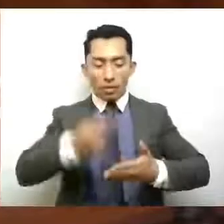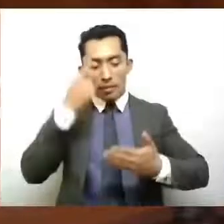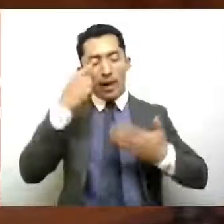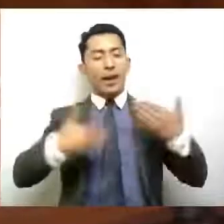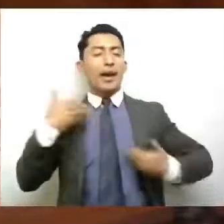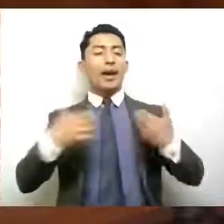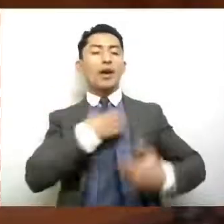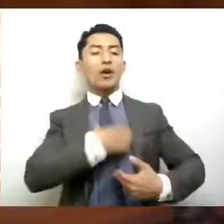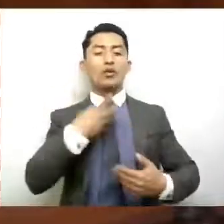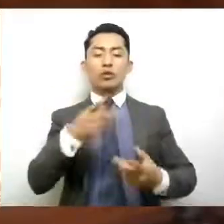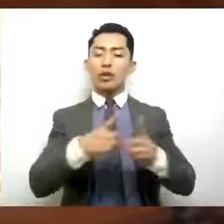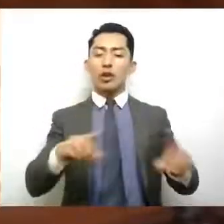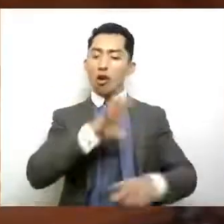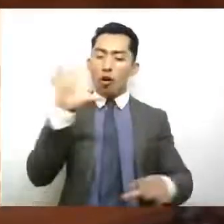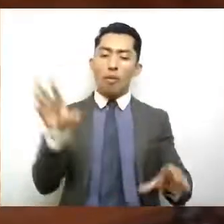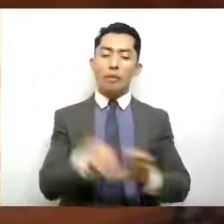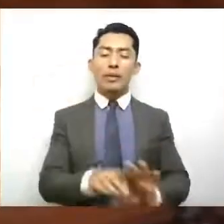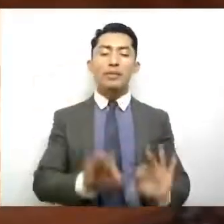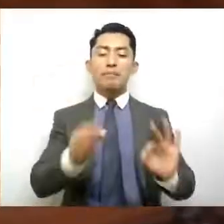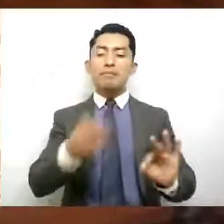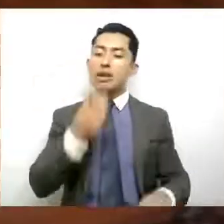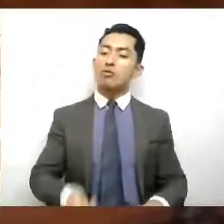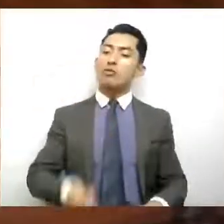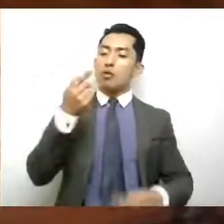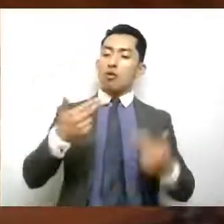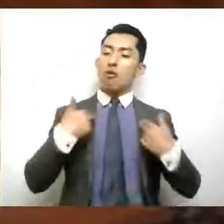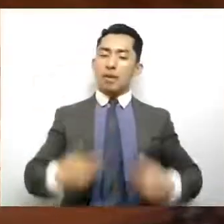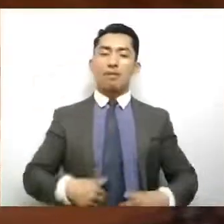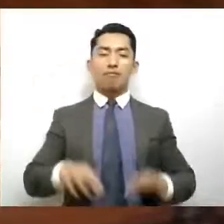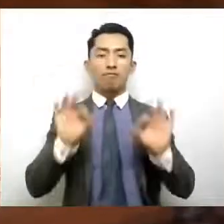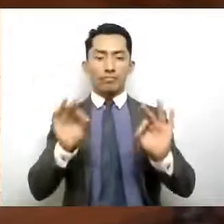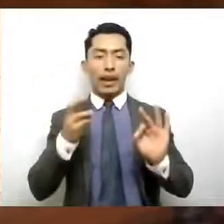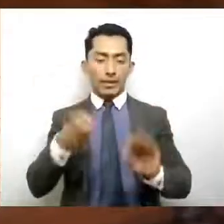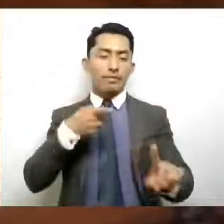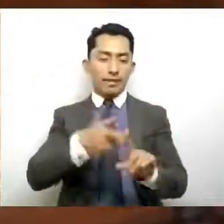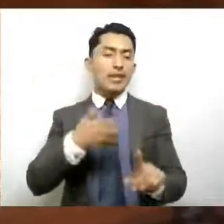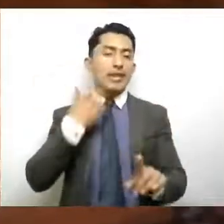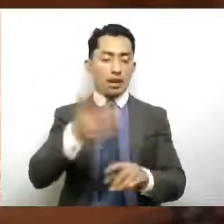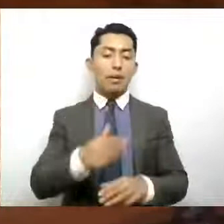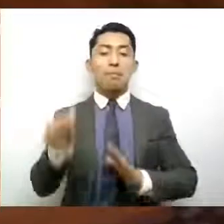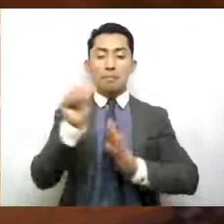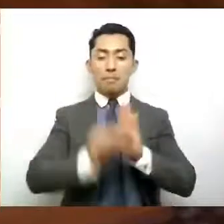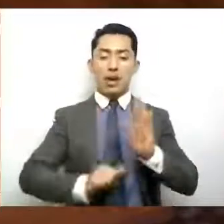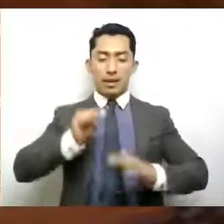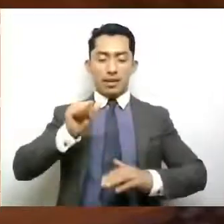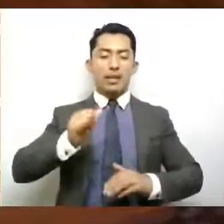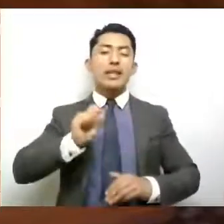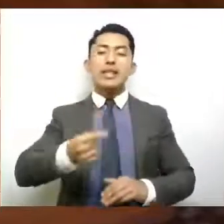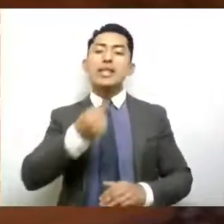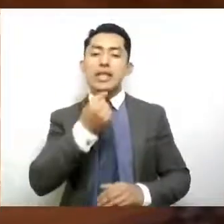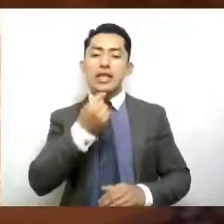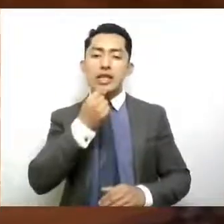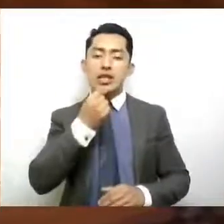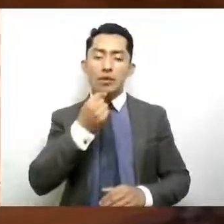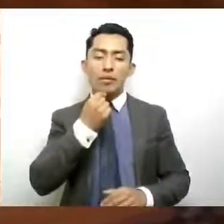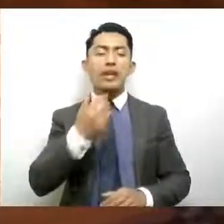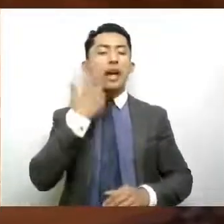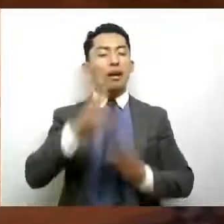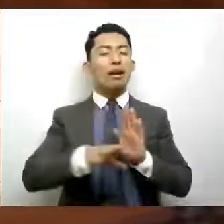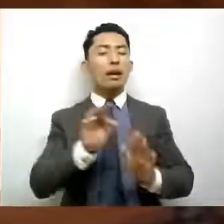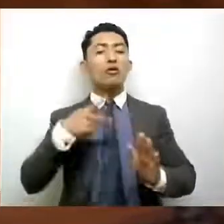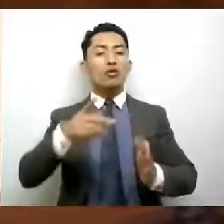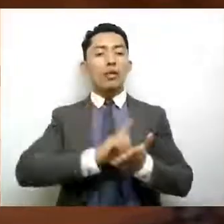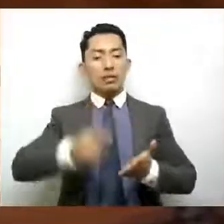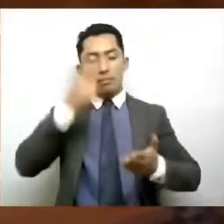pleno e integral como ser humano. En este mes de la niñez quiero destacar el derecho a vivir en